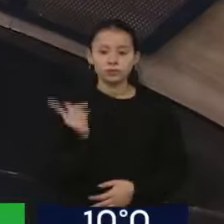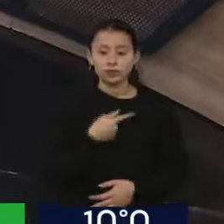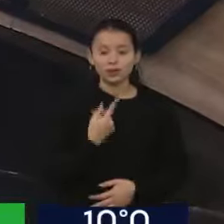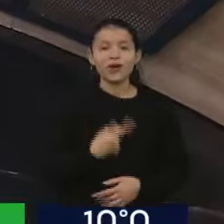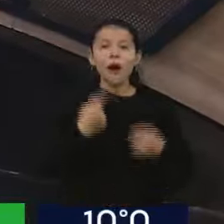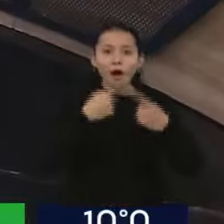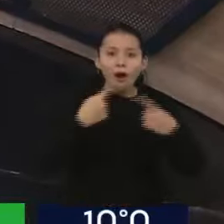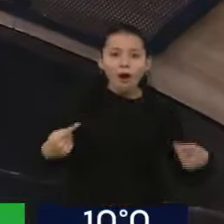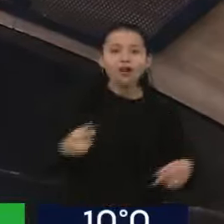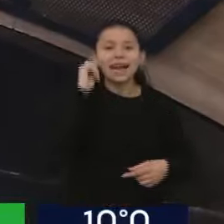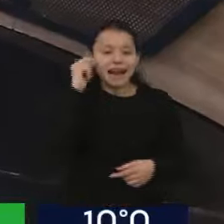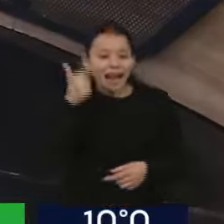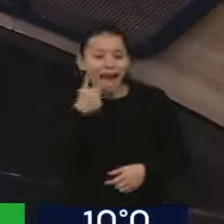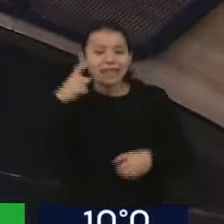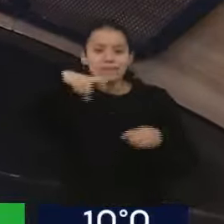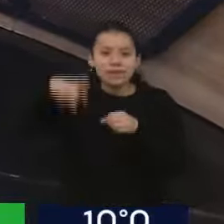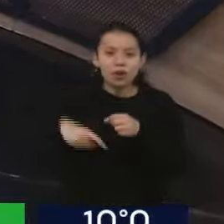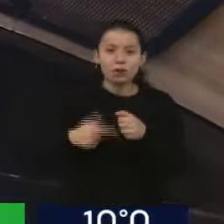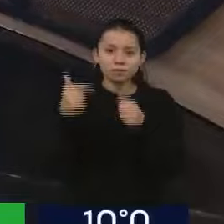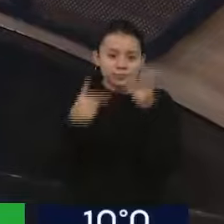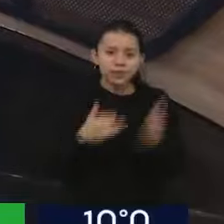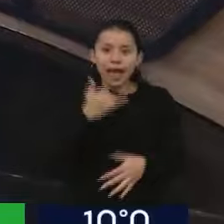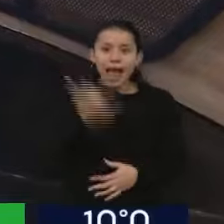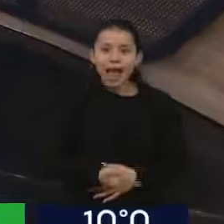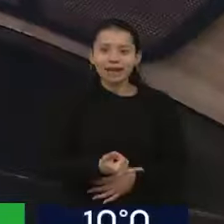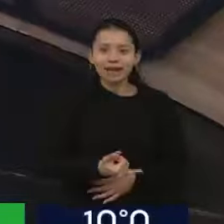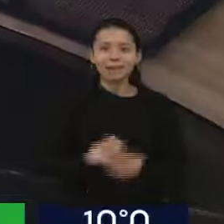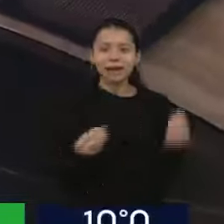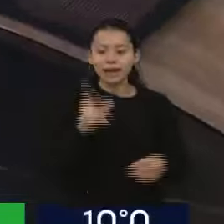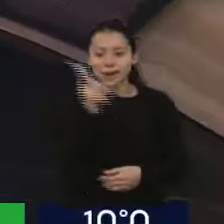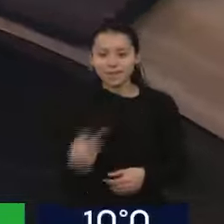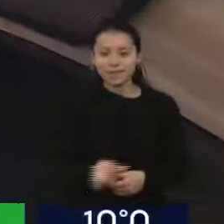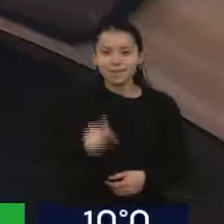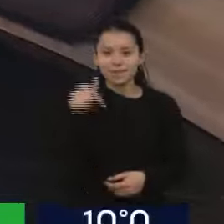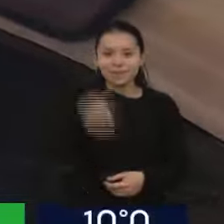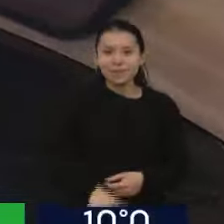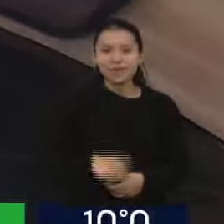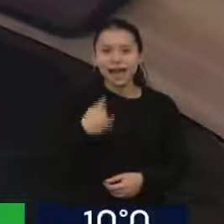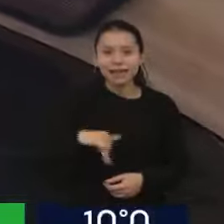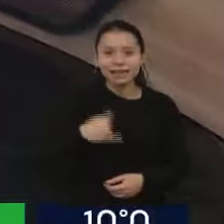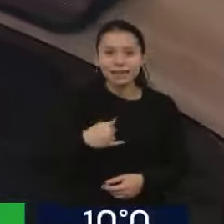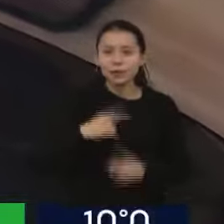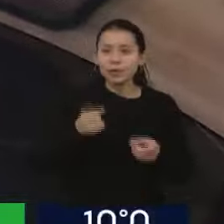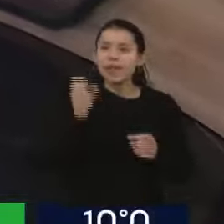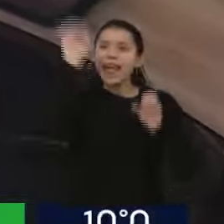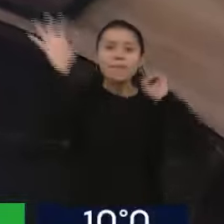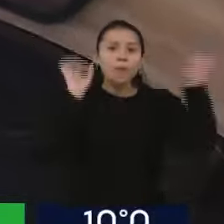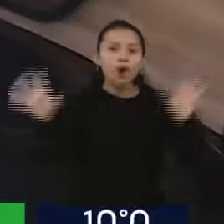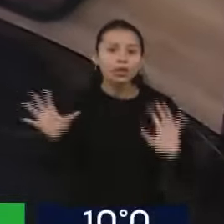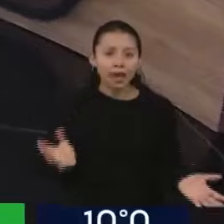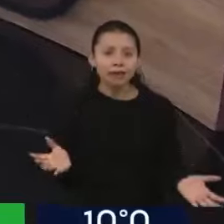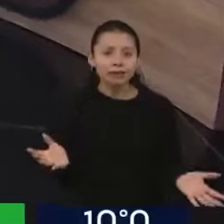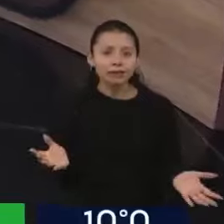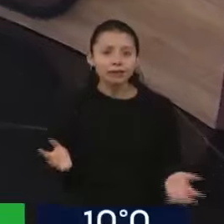como bien señalabas vos, no solo para abastecer al país, sino para exportar. La desidia, la ineficiencia, la lucha política y